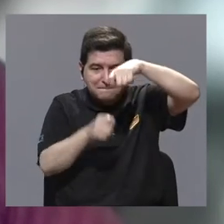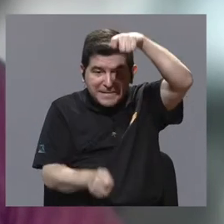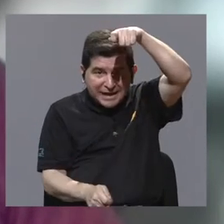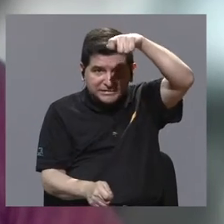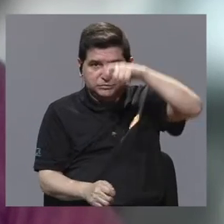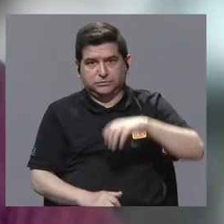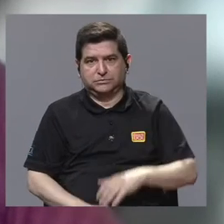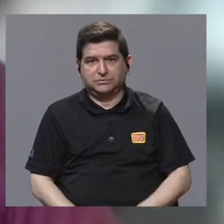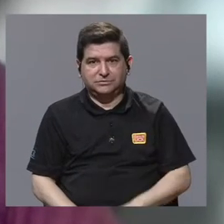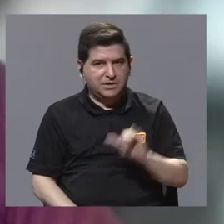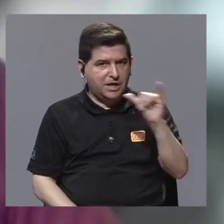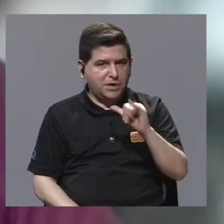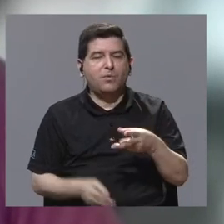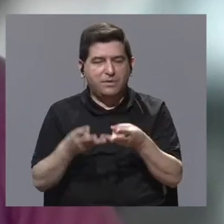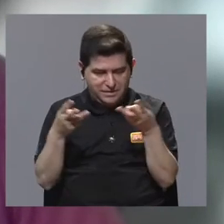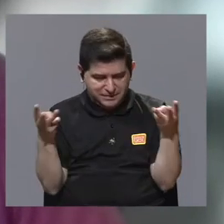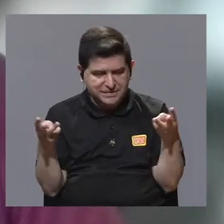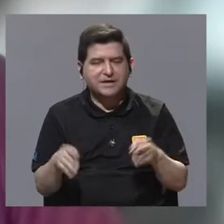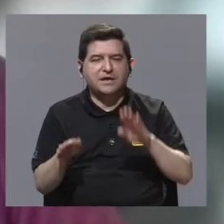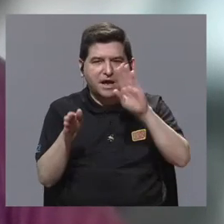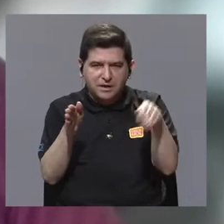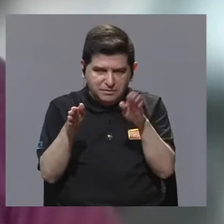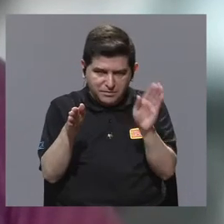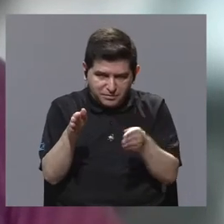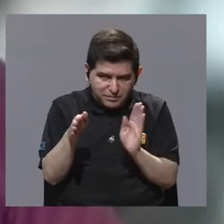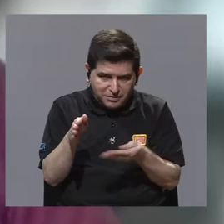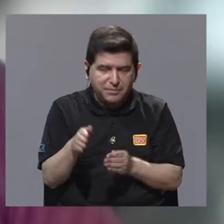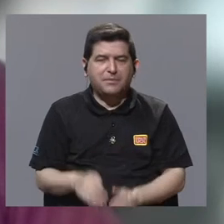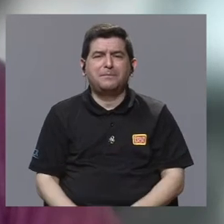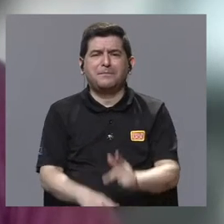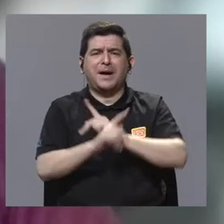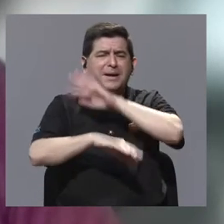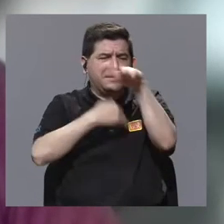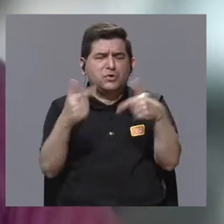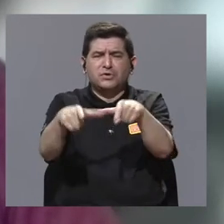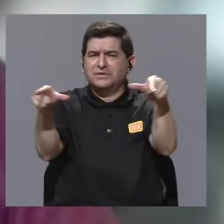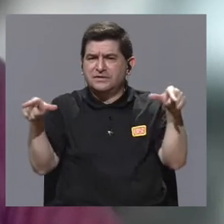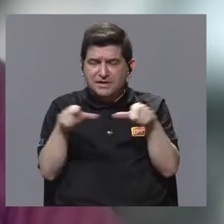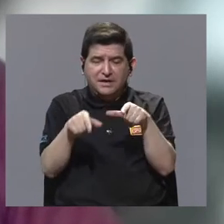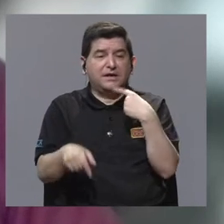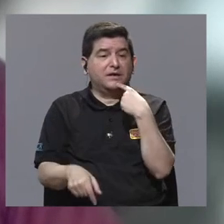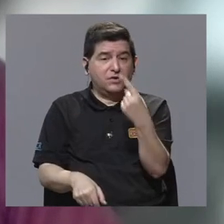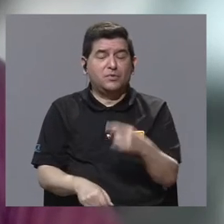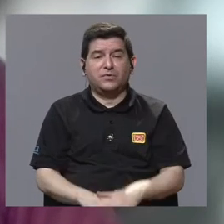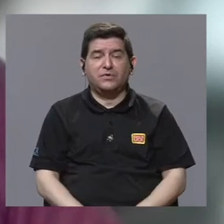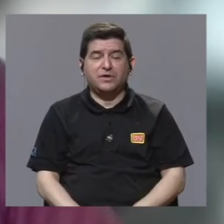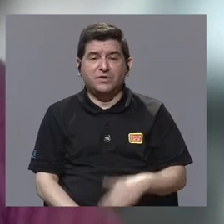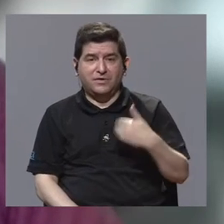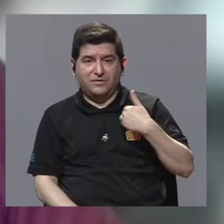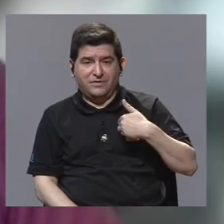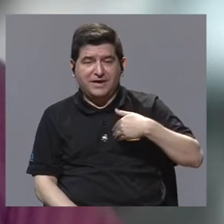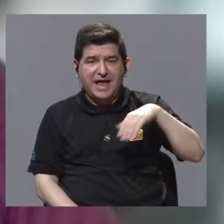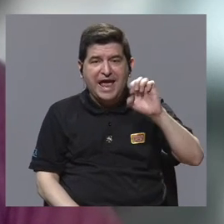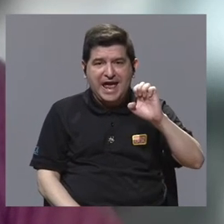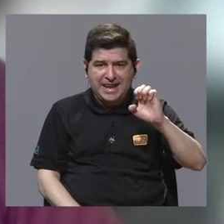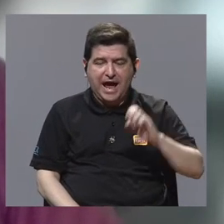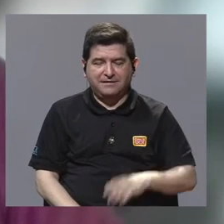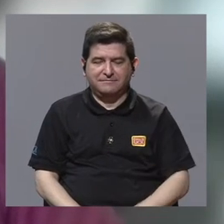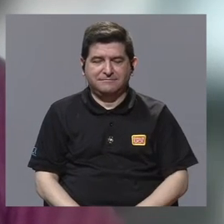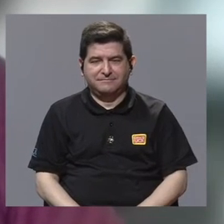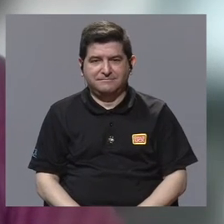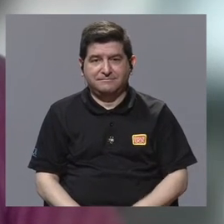grosor de este mismo concreto. De esa manera se blinda toda la instalación, como dice Elian. Y esta